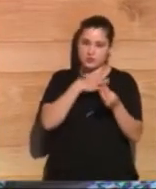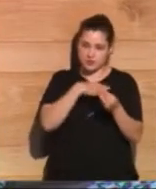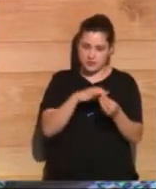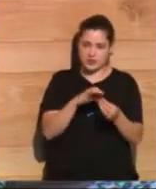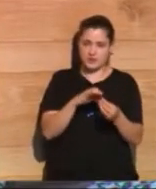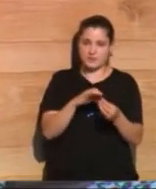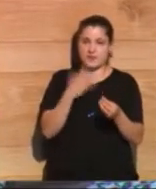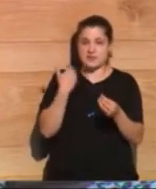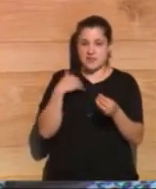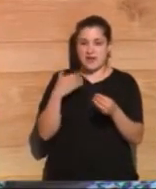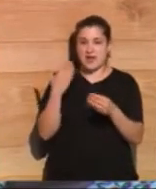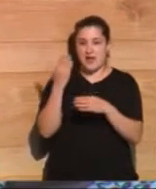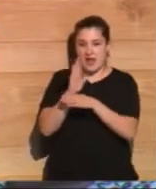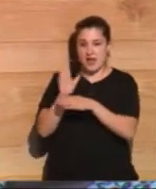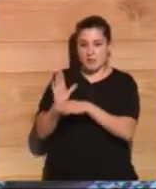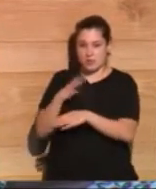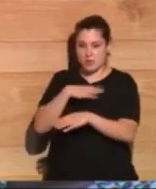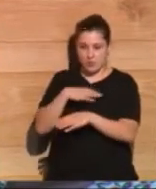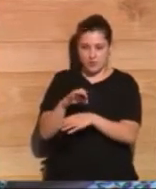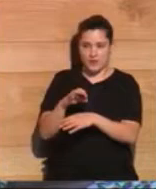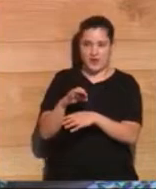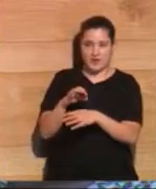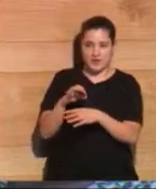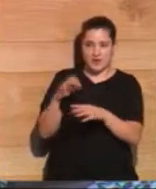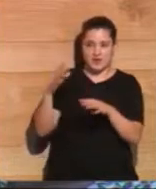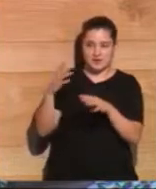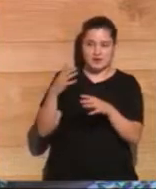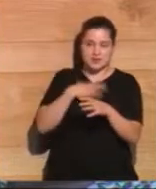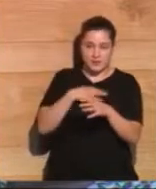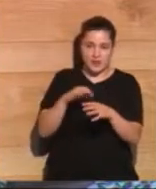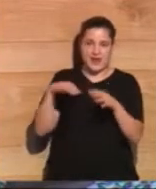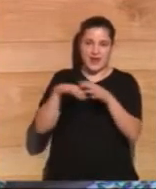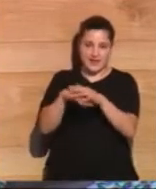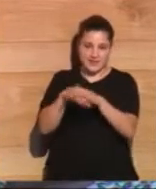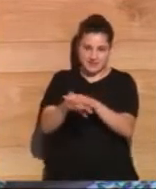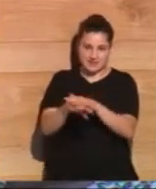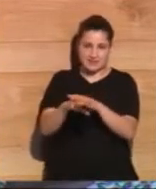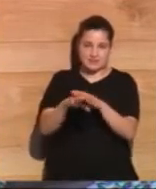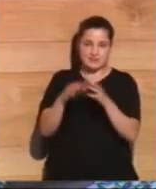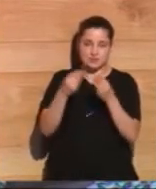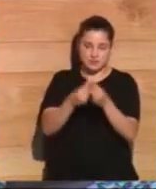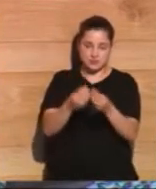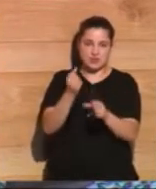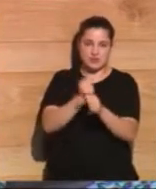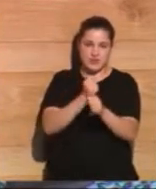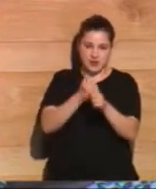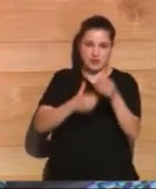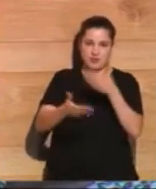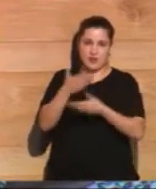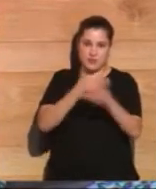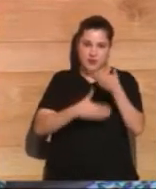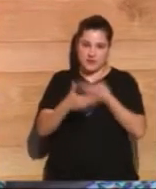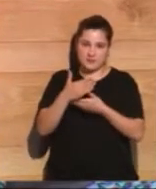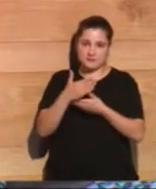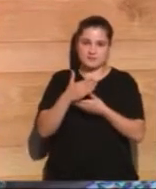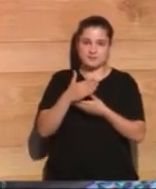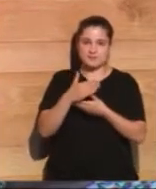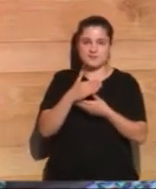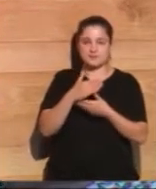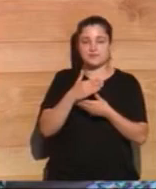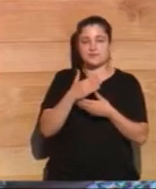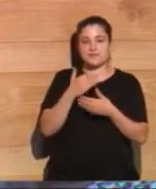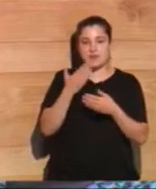ejemplos que podemos trabajar con redes para avanzar en esa línea y buscar ejemplos concretos de la realidad nuestra